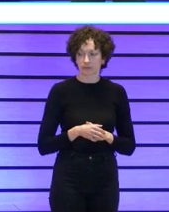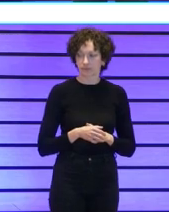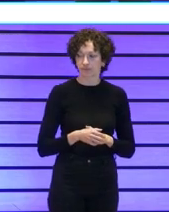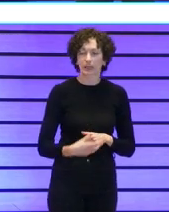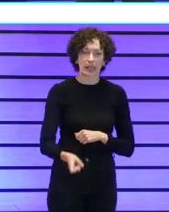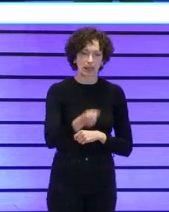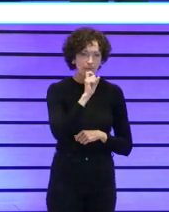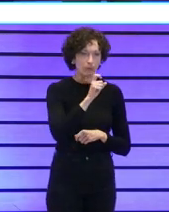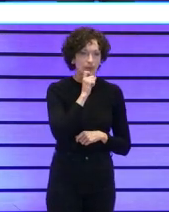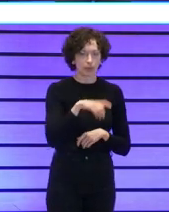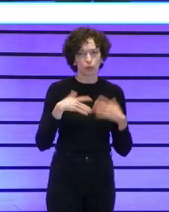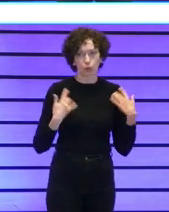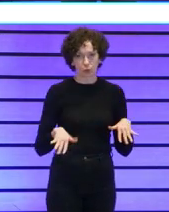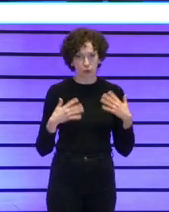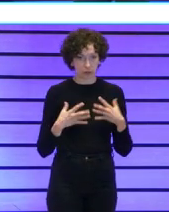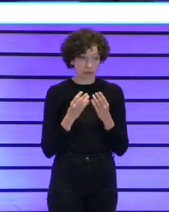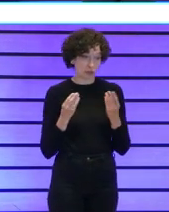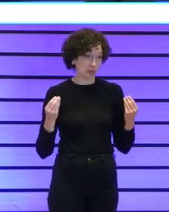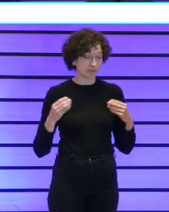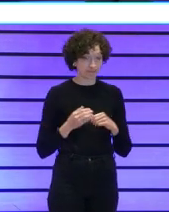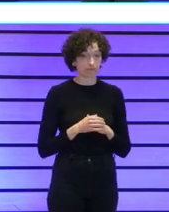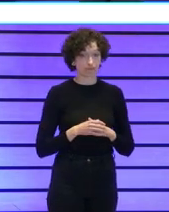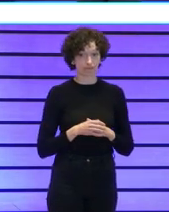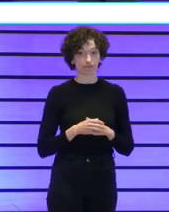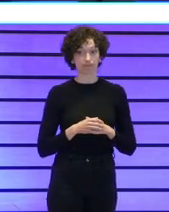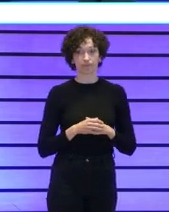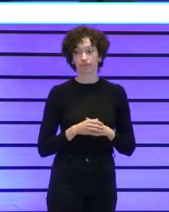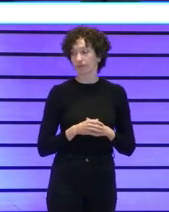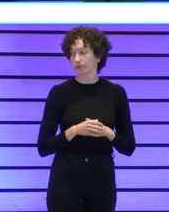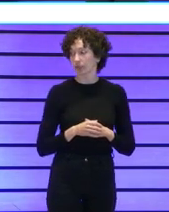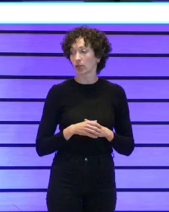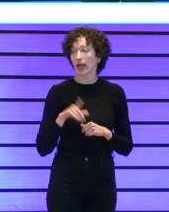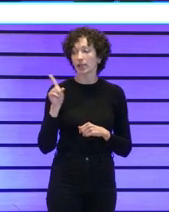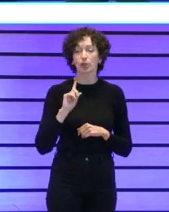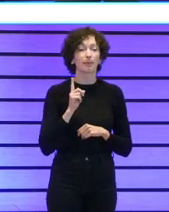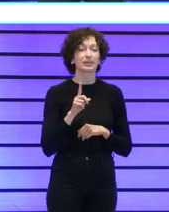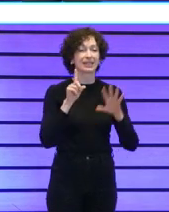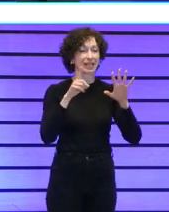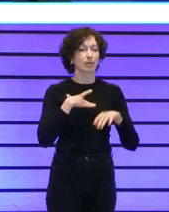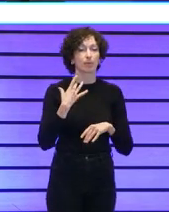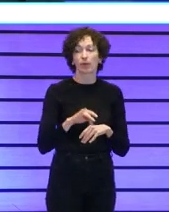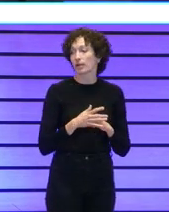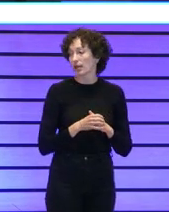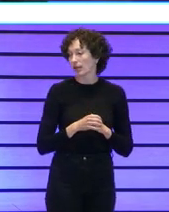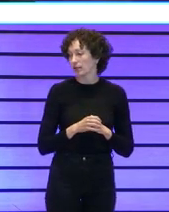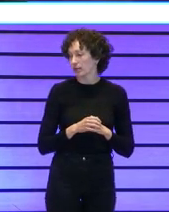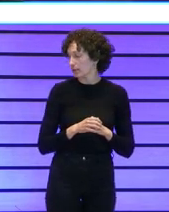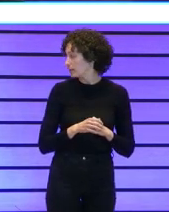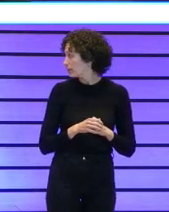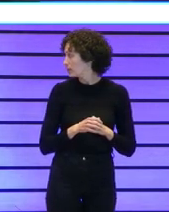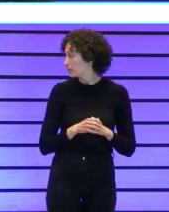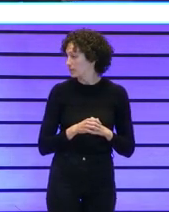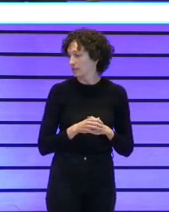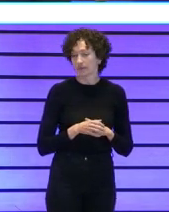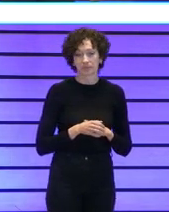dificultades uff muchas solo nos han cabido seis bueno señalo para atrás porque te acostumbras a hacer las presentaciones ahí y detrás